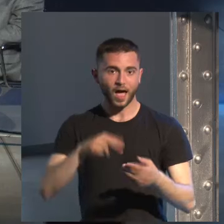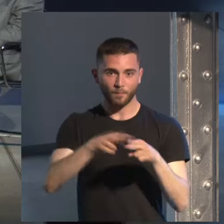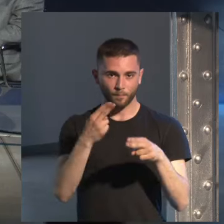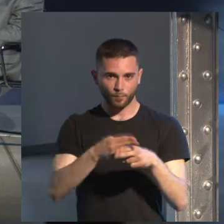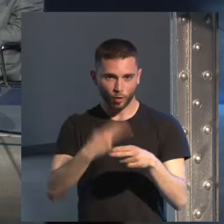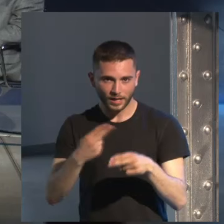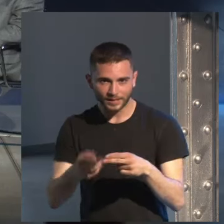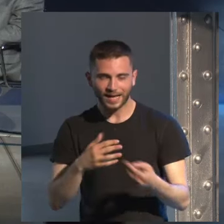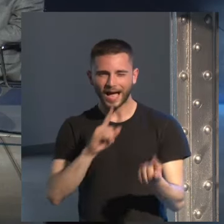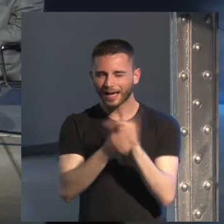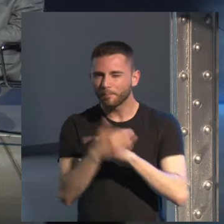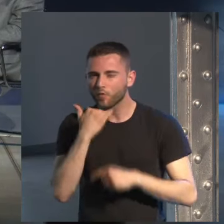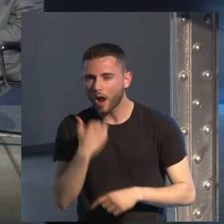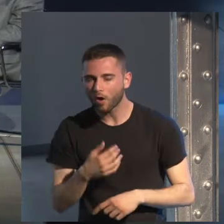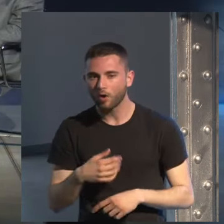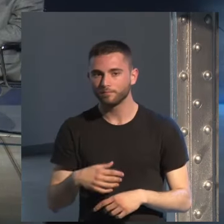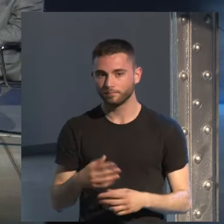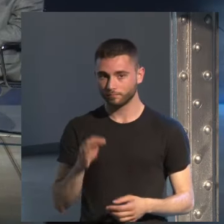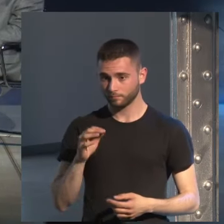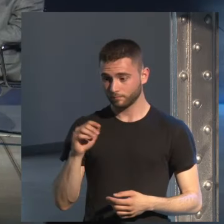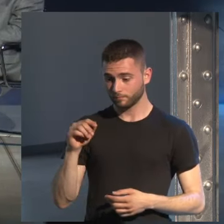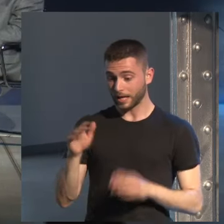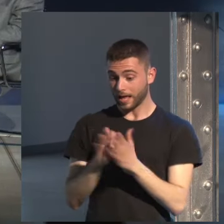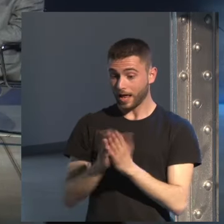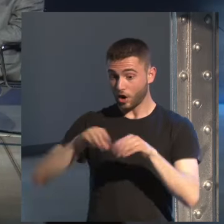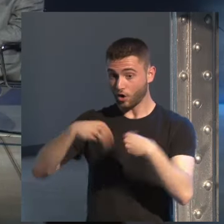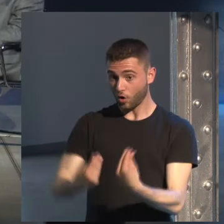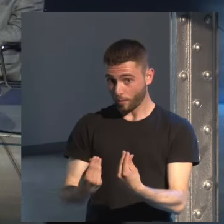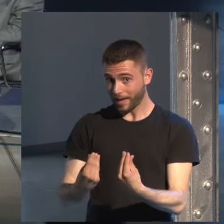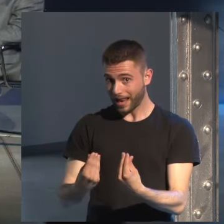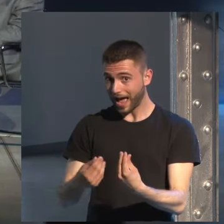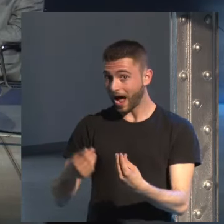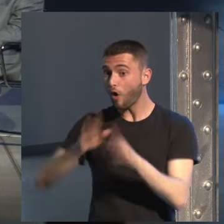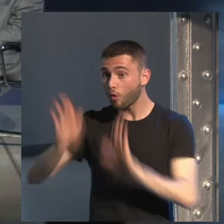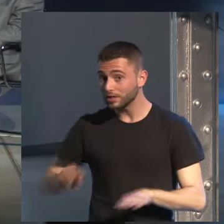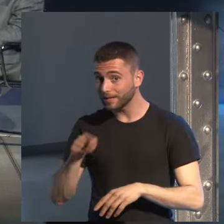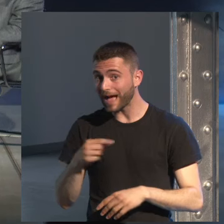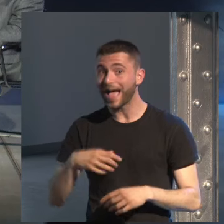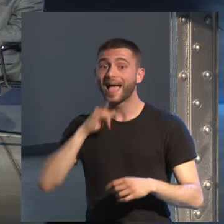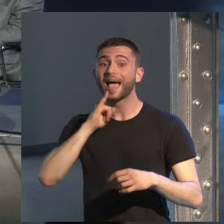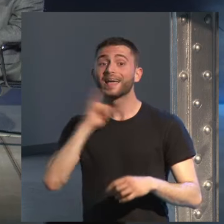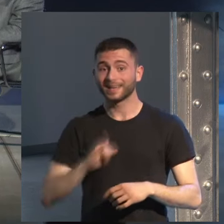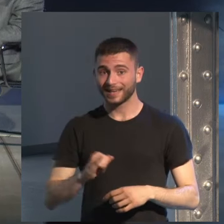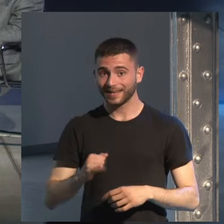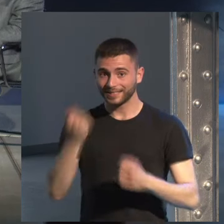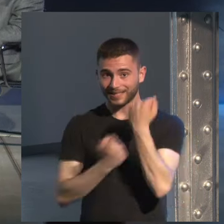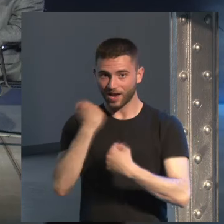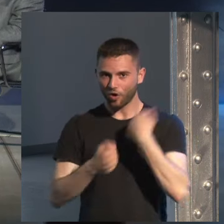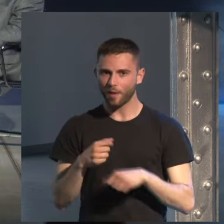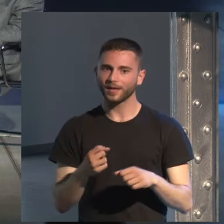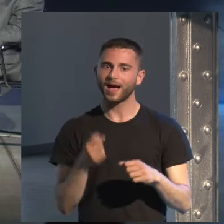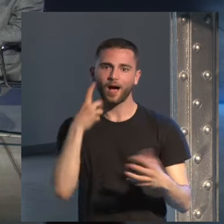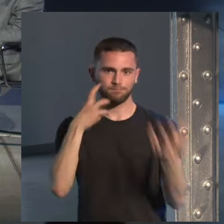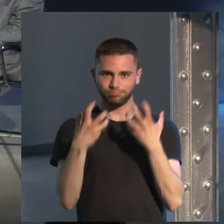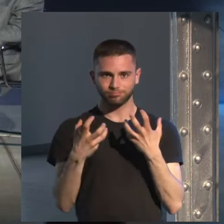bueno de hecho ya en tu última novela todo el tema de la crisis económica está muy muy presente si se han de parecer a la situación política